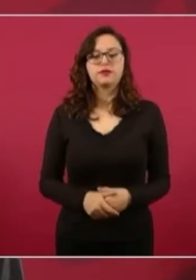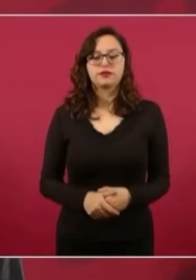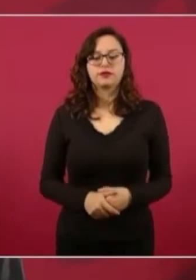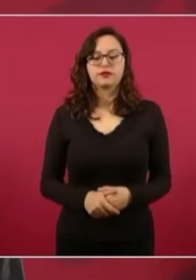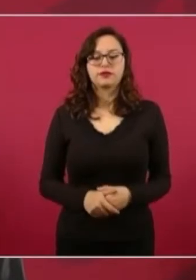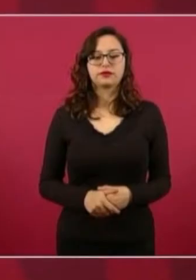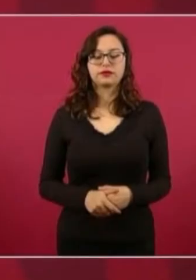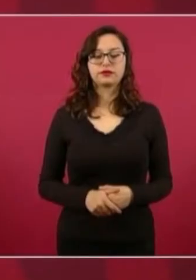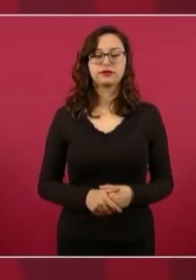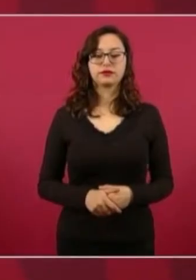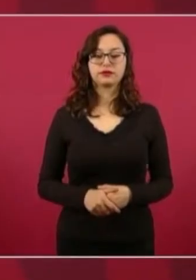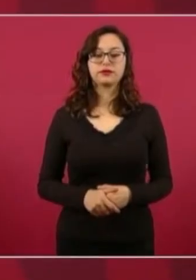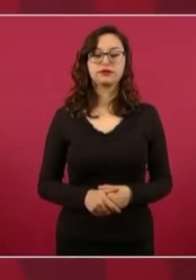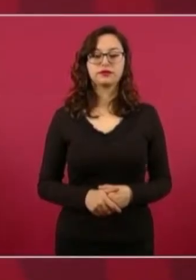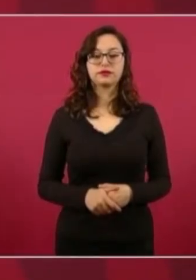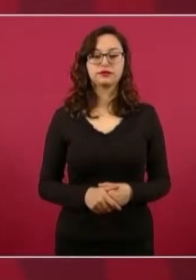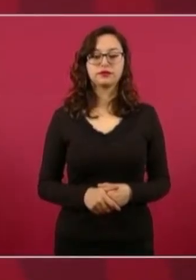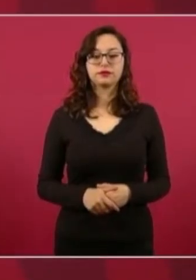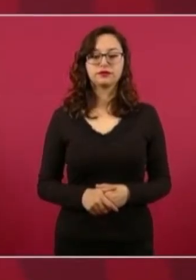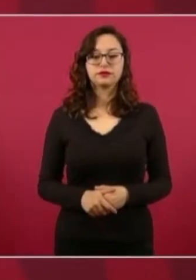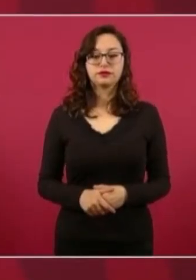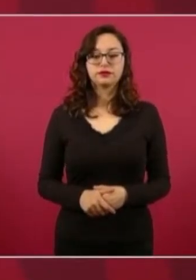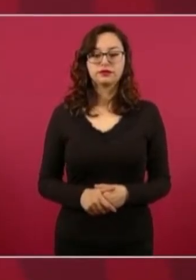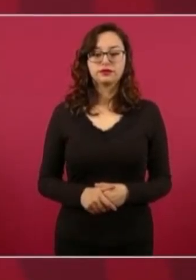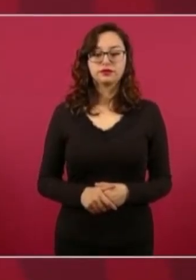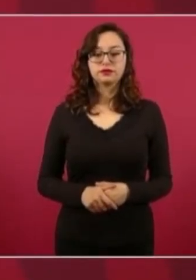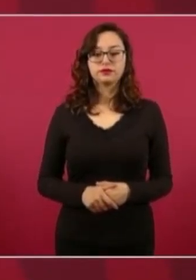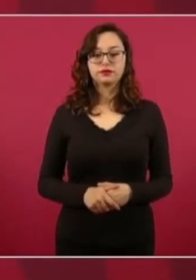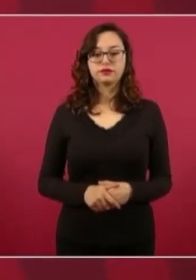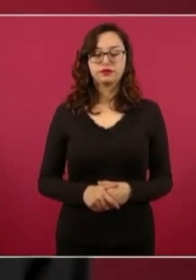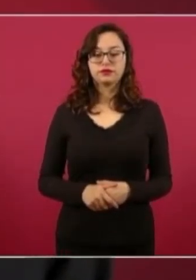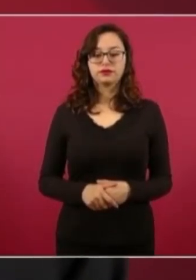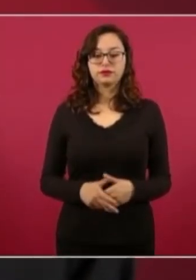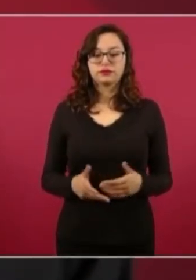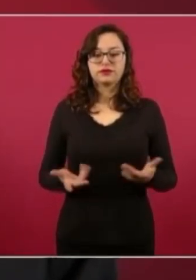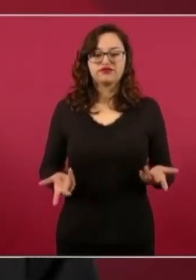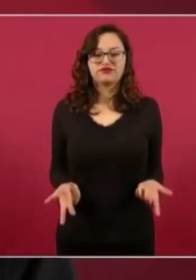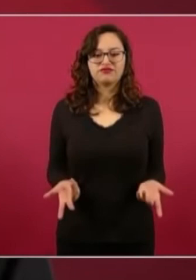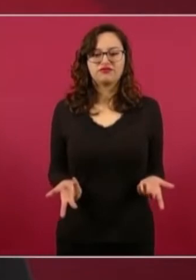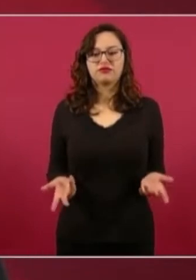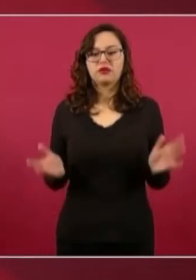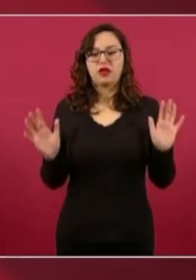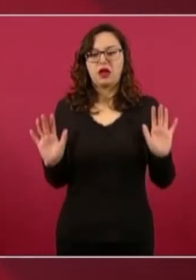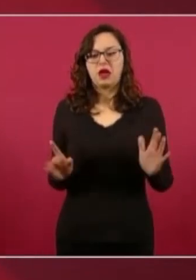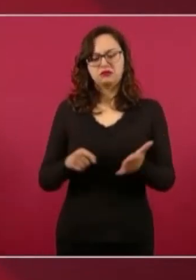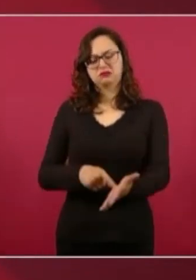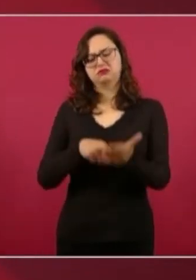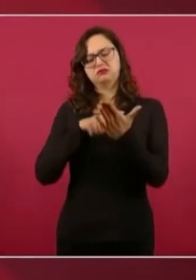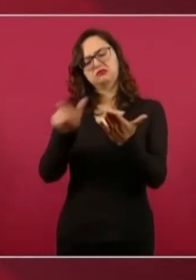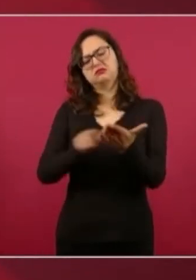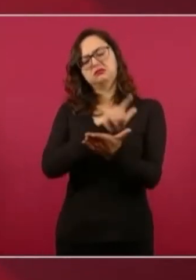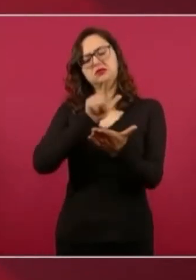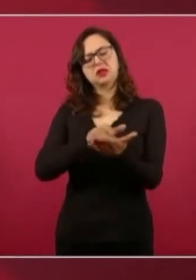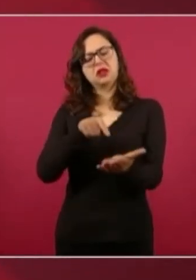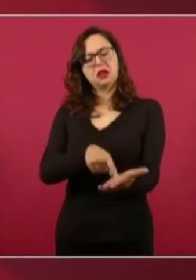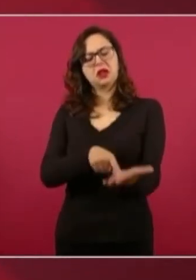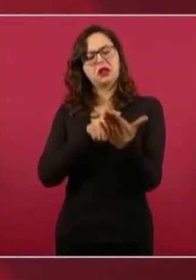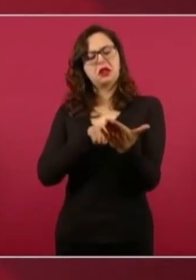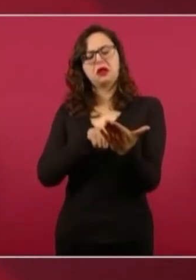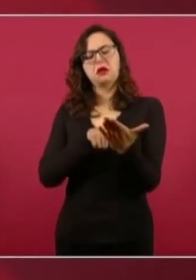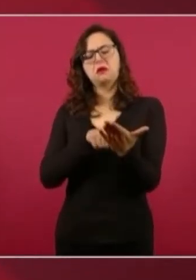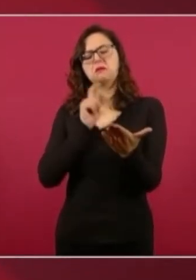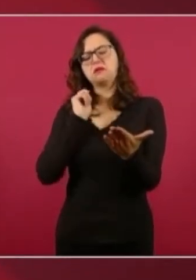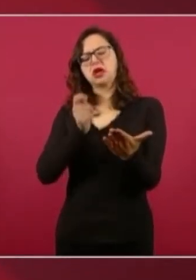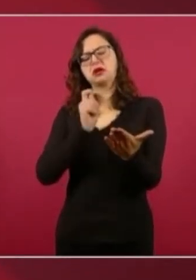y que no se preste a las interpretaciones que hicieron